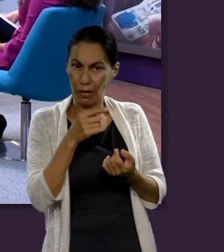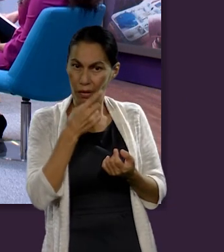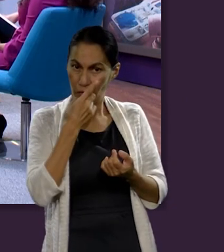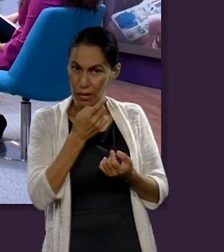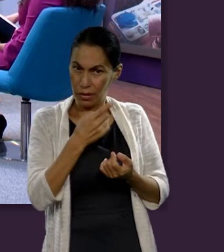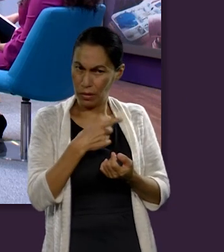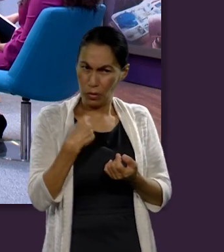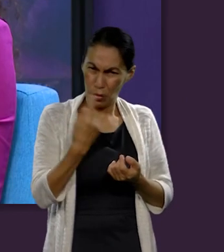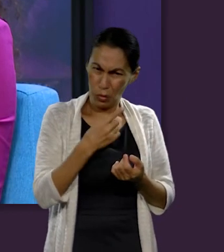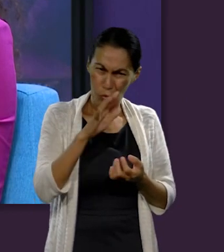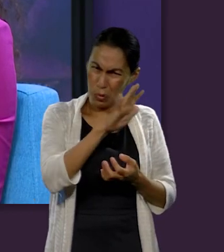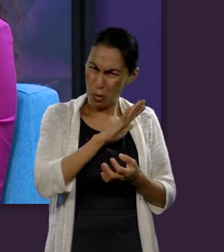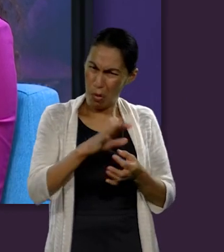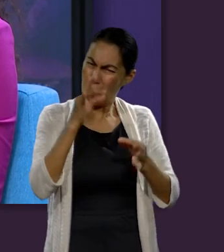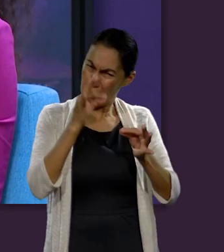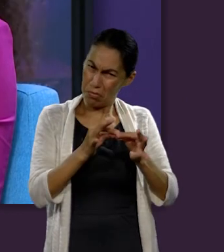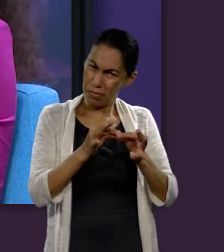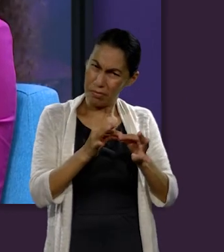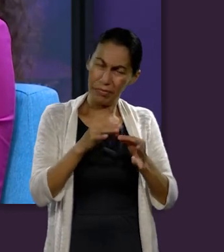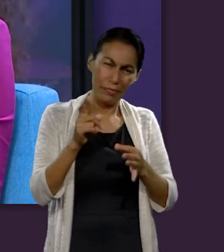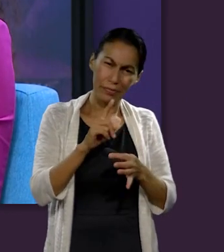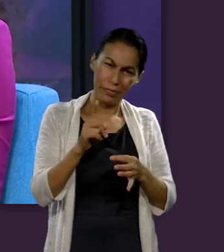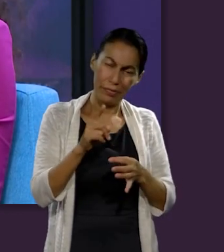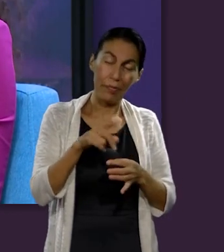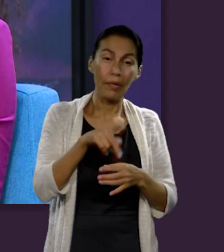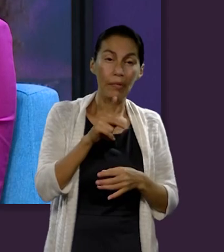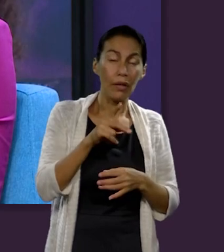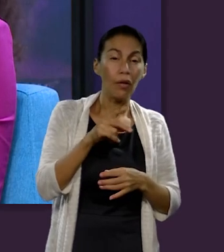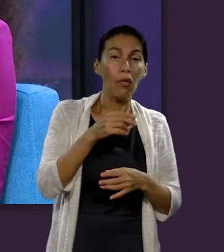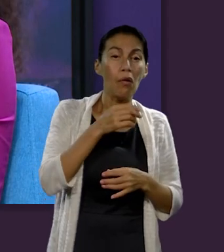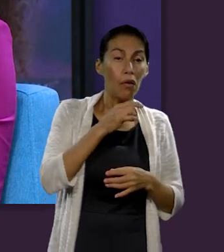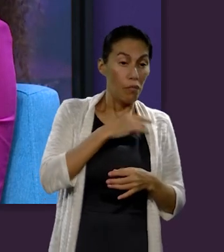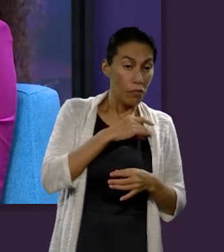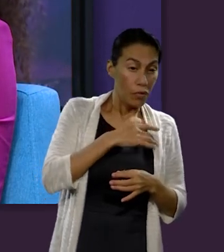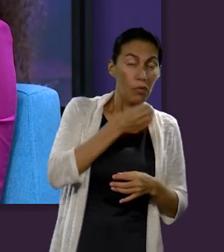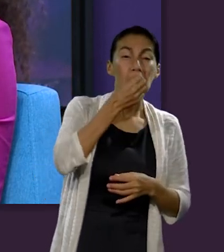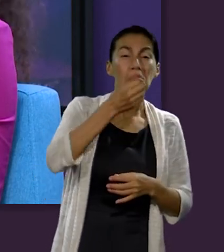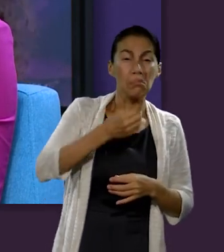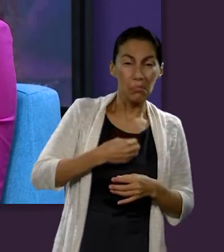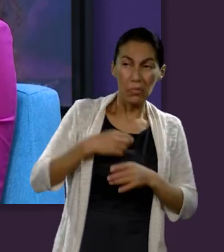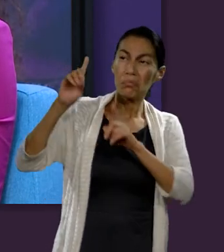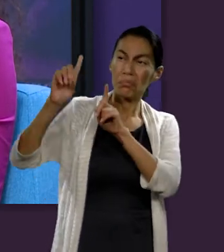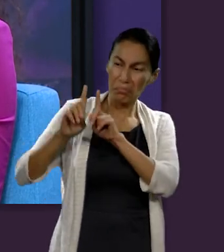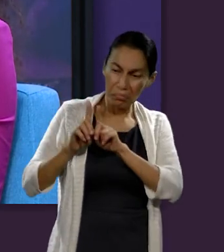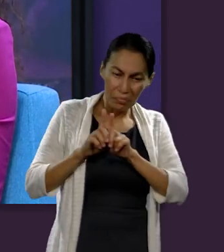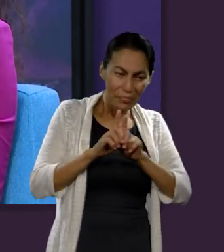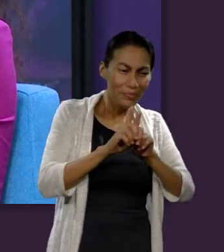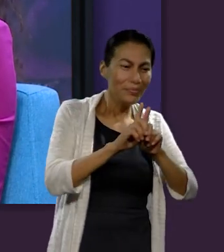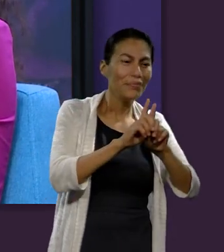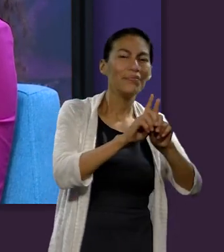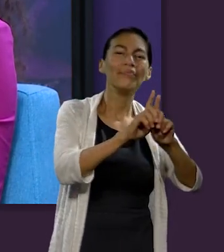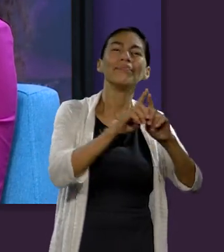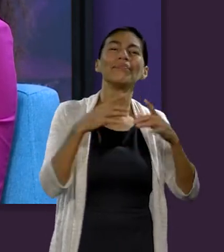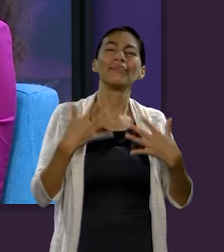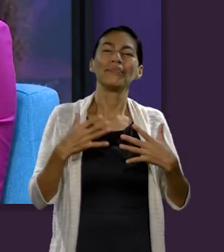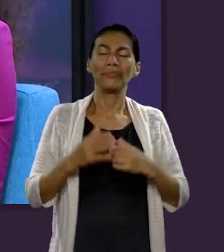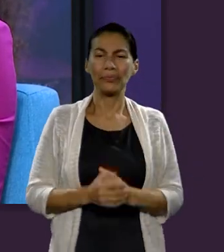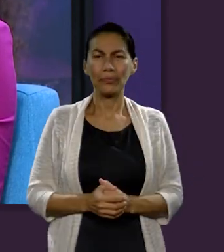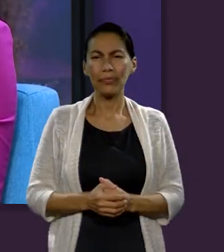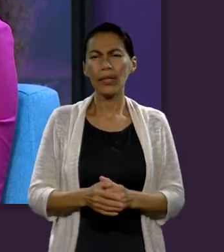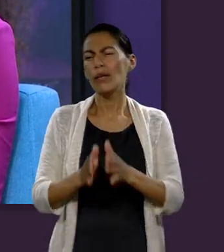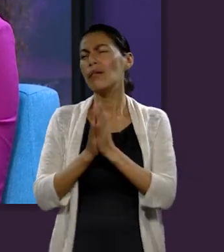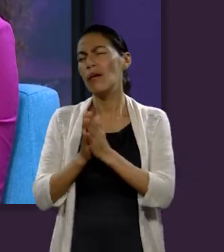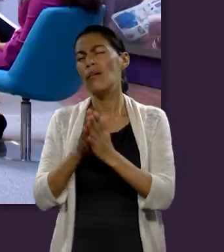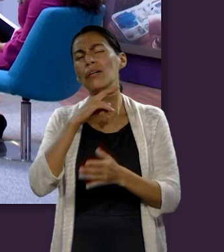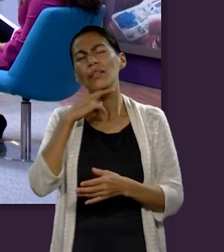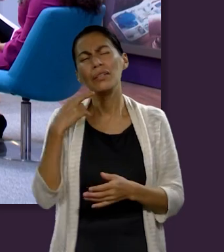no nos garantiza esta frase que vamos a tener resuelto, sino que en medio de esa incertidumbre podemos avanzar junto a